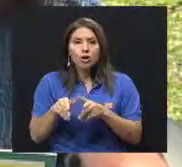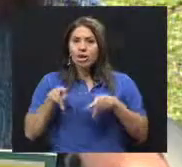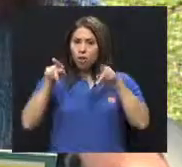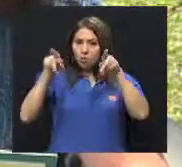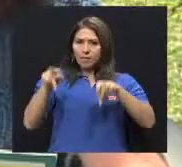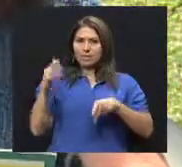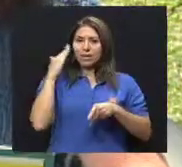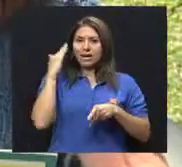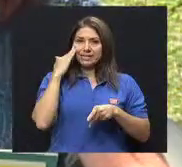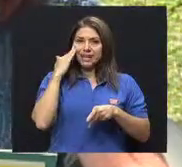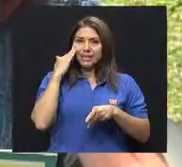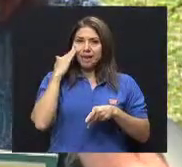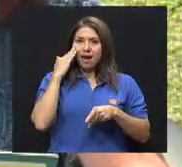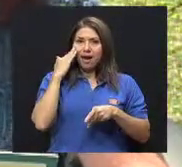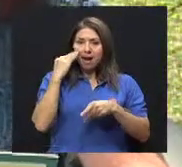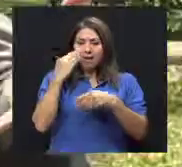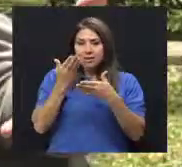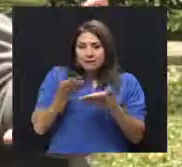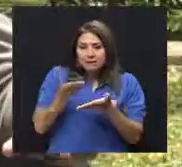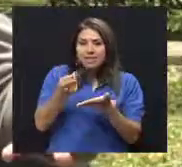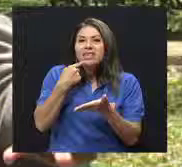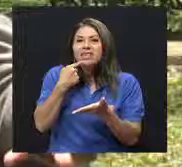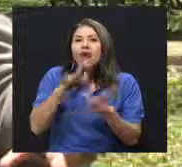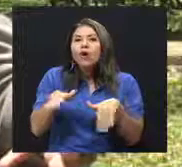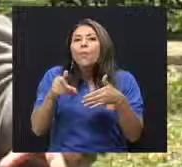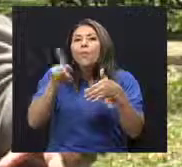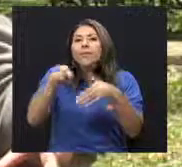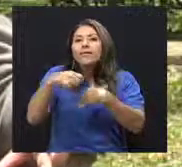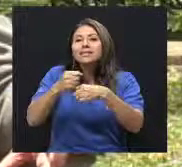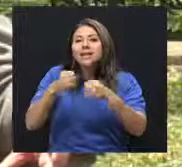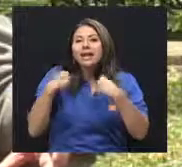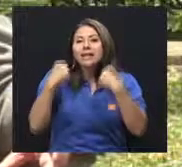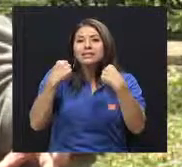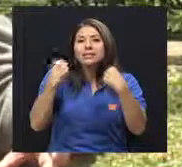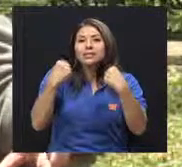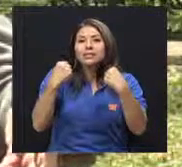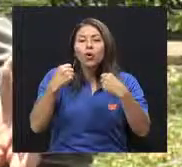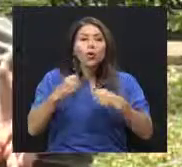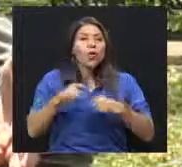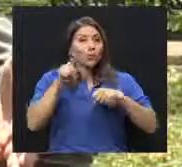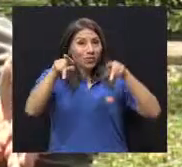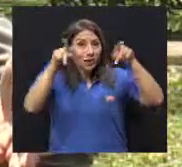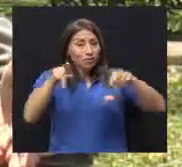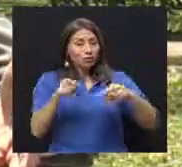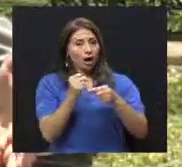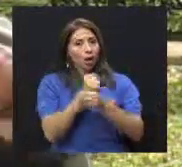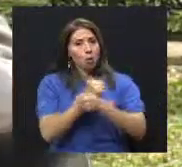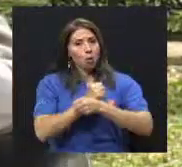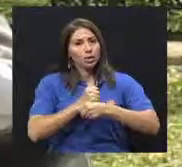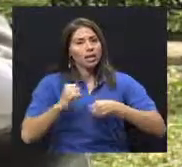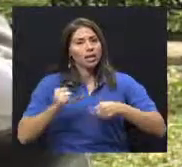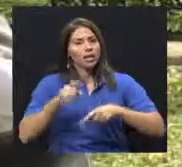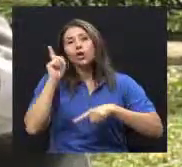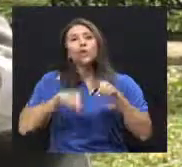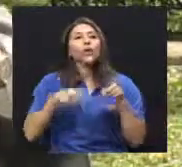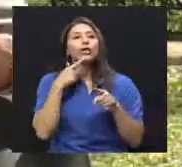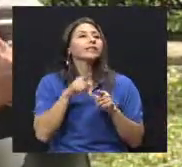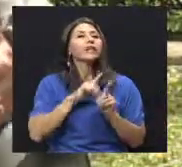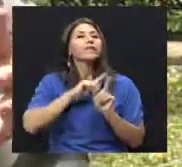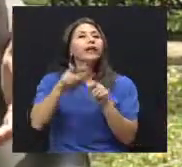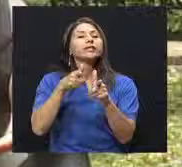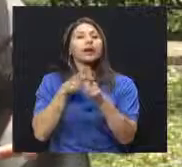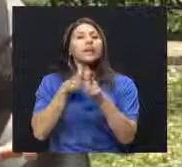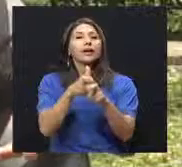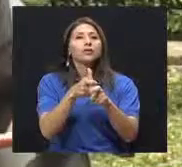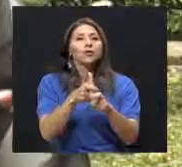sepa, no me van a poner un gordito, con un exceso de masa corporal, a correr una maratónica, o darle la vuelta a la